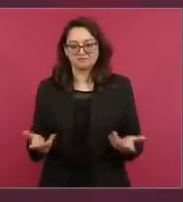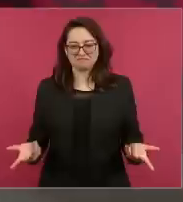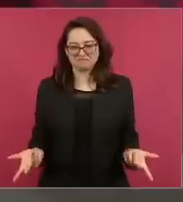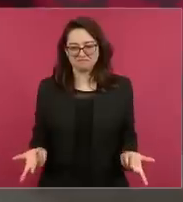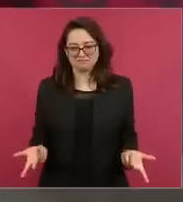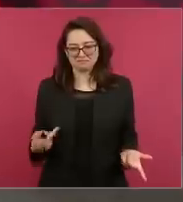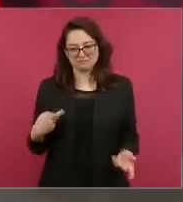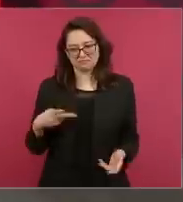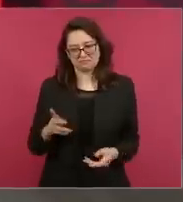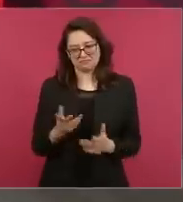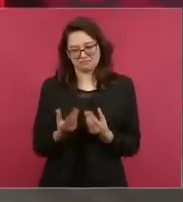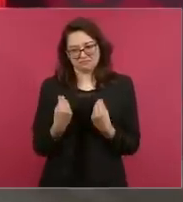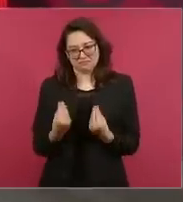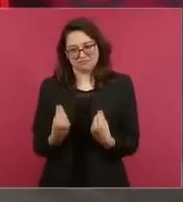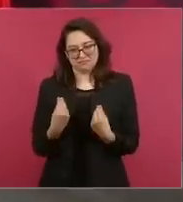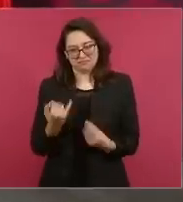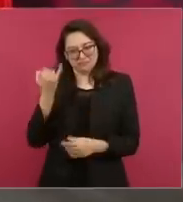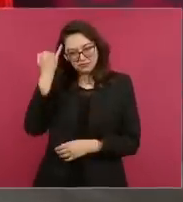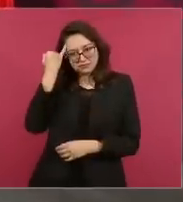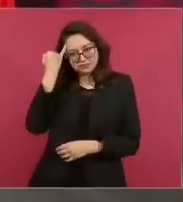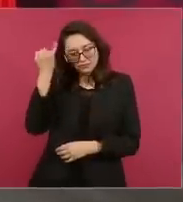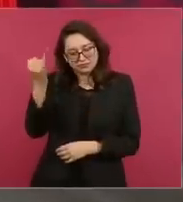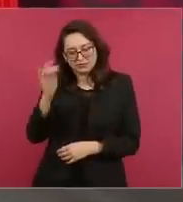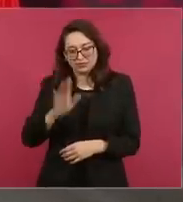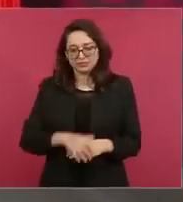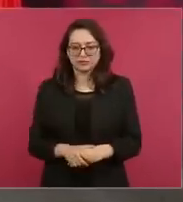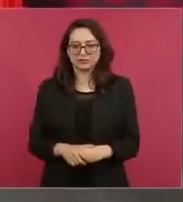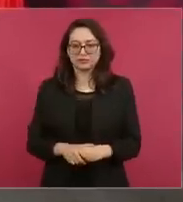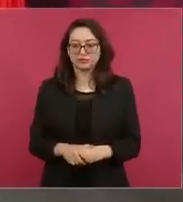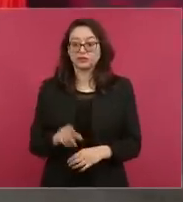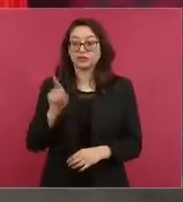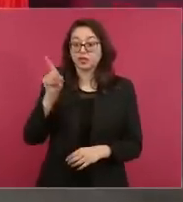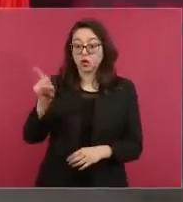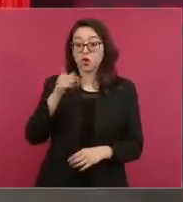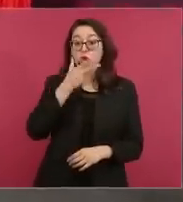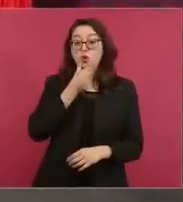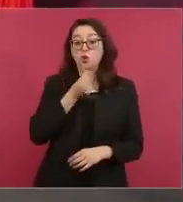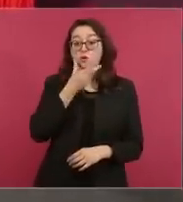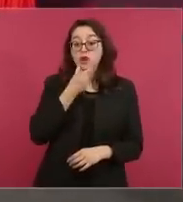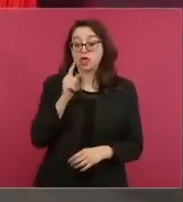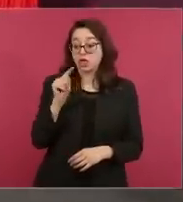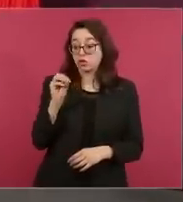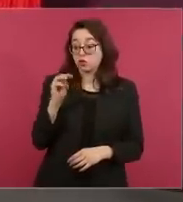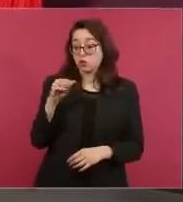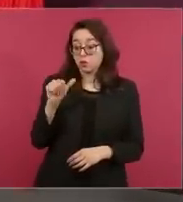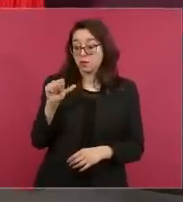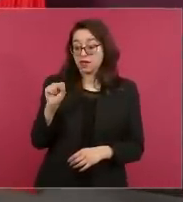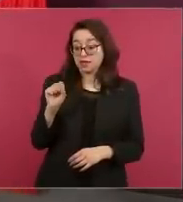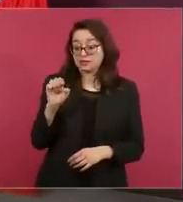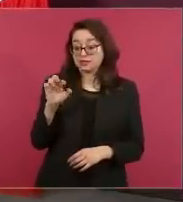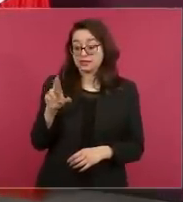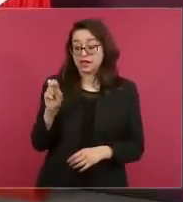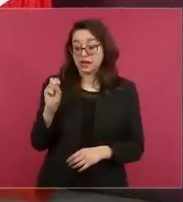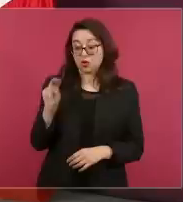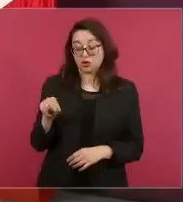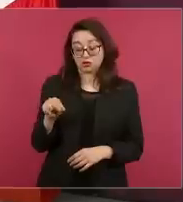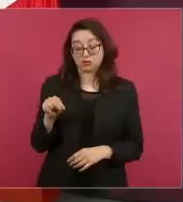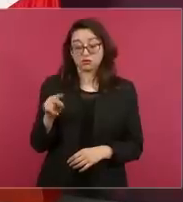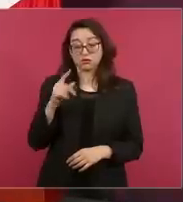en donde él está